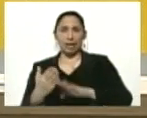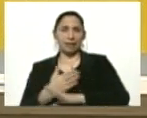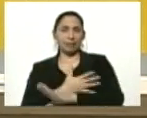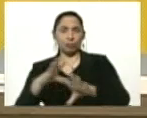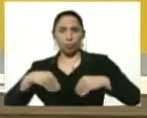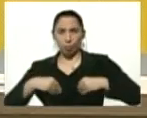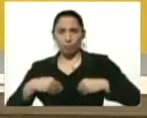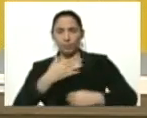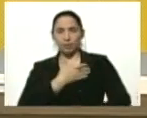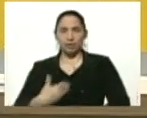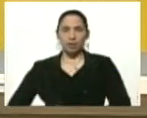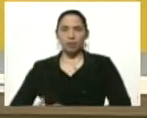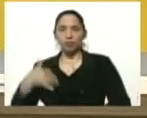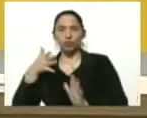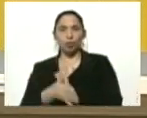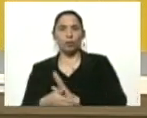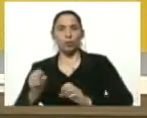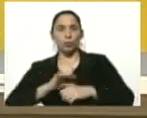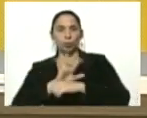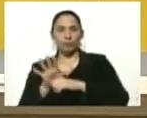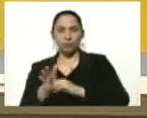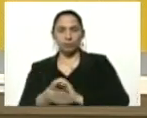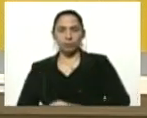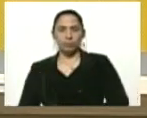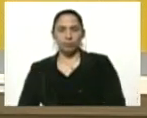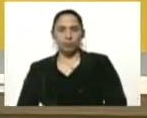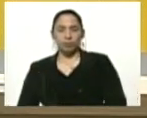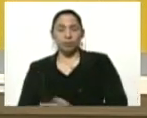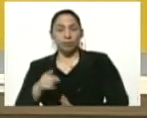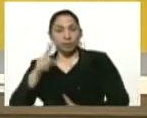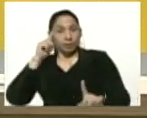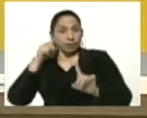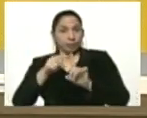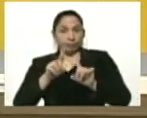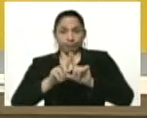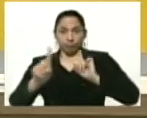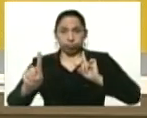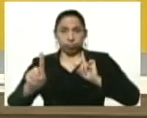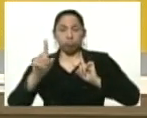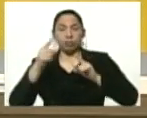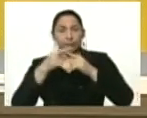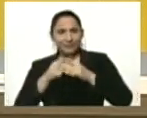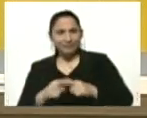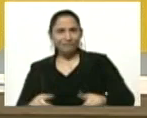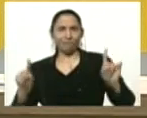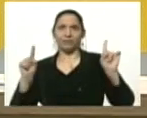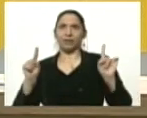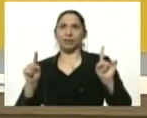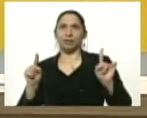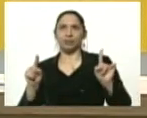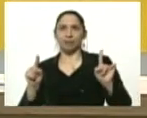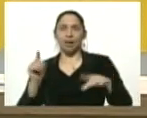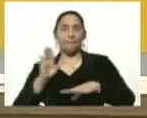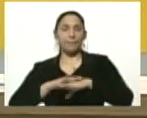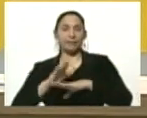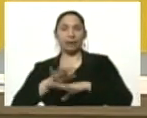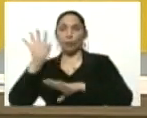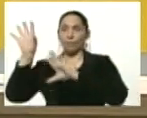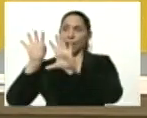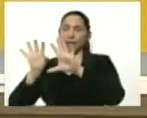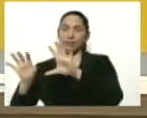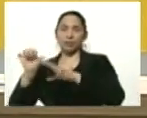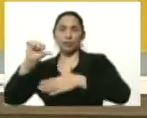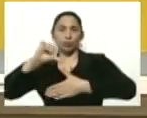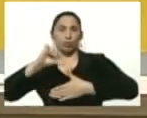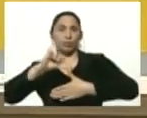en cuanto al coronavirus y lo que ha marcado una distancia y una diferenciación de lo que está ocurriendo en países de